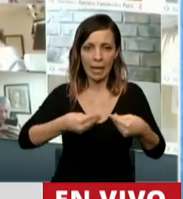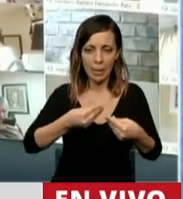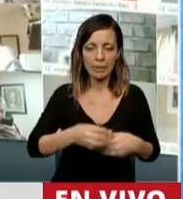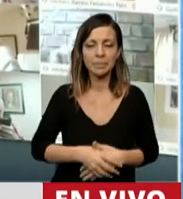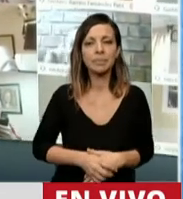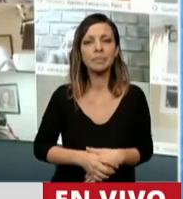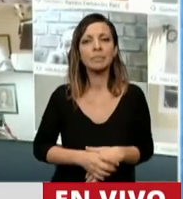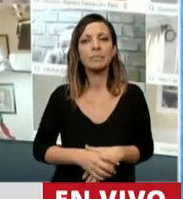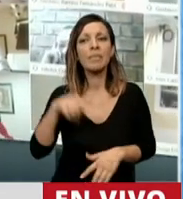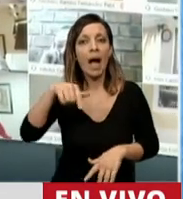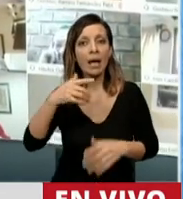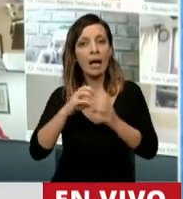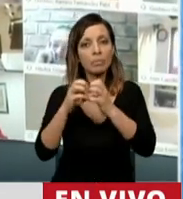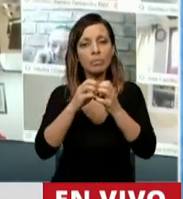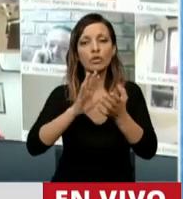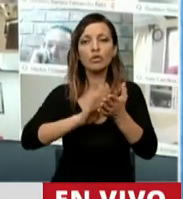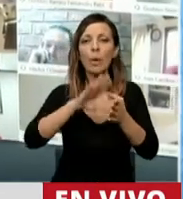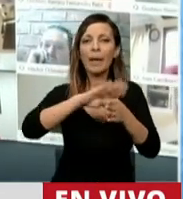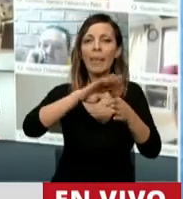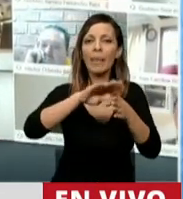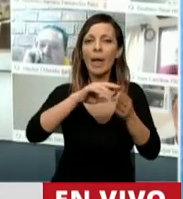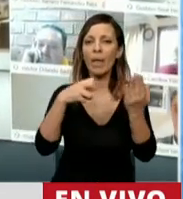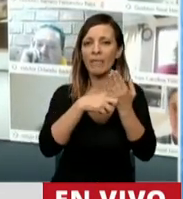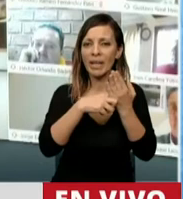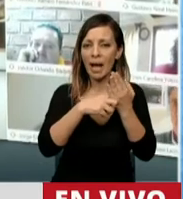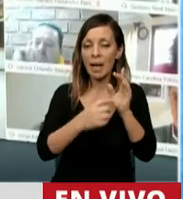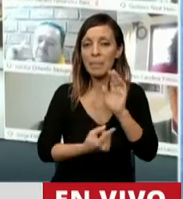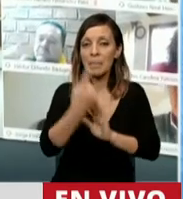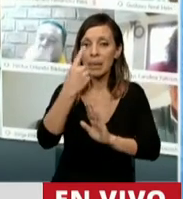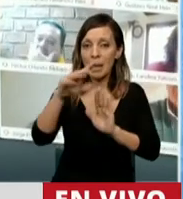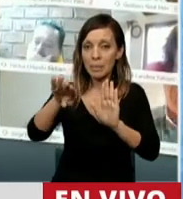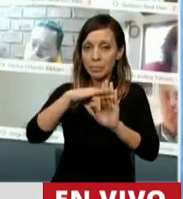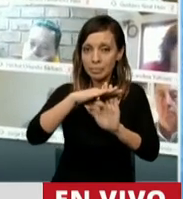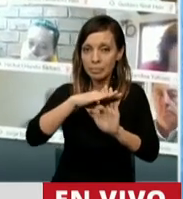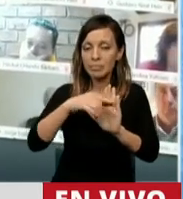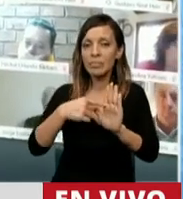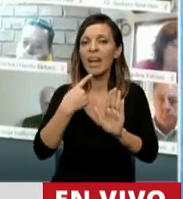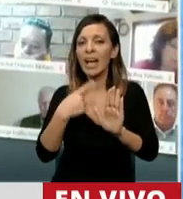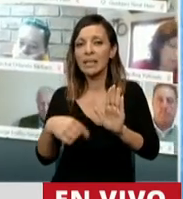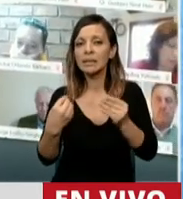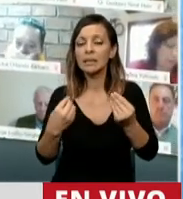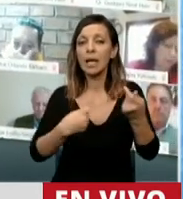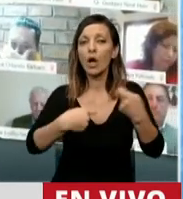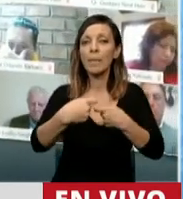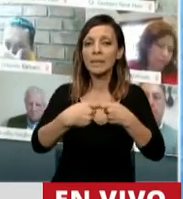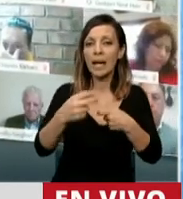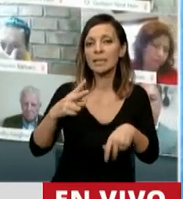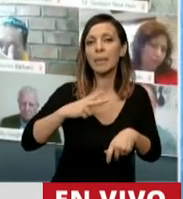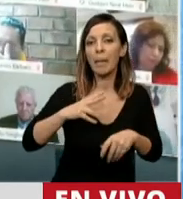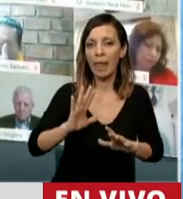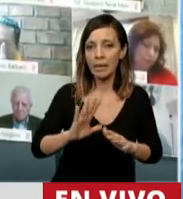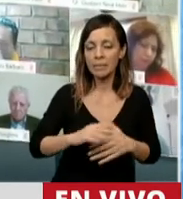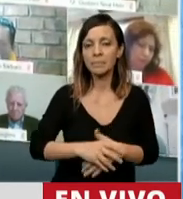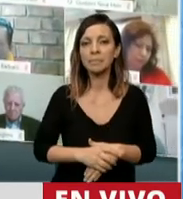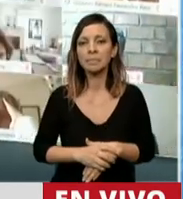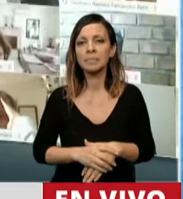las deudas fiscales. En el primer punto del orden del día, las deudas comerciales, privadas. Para